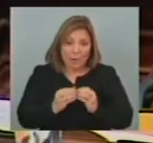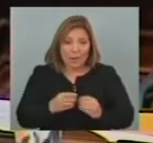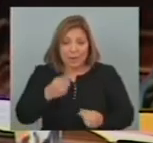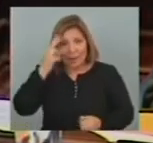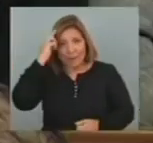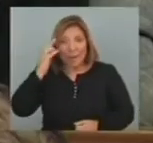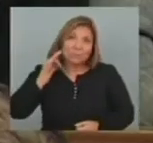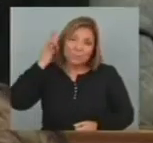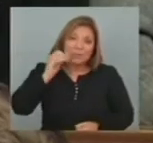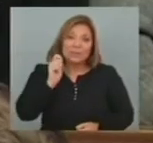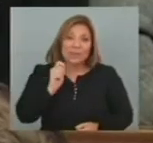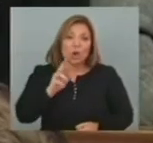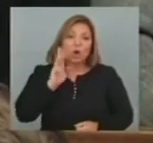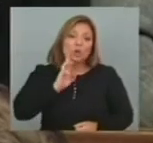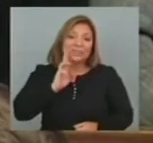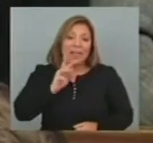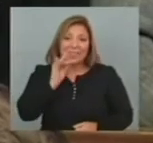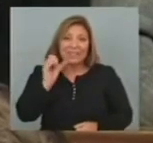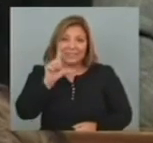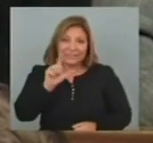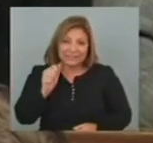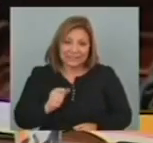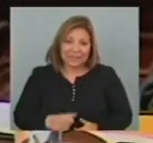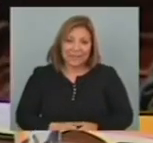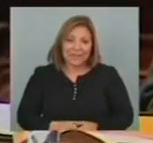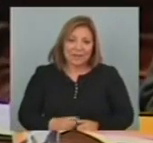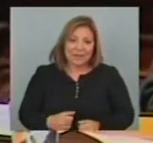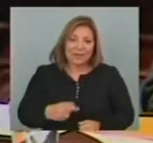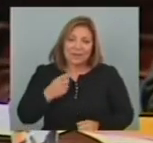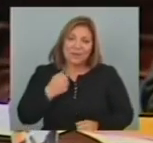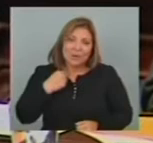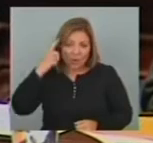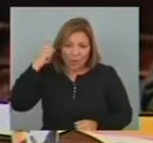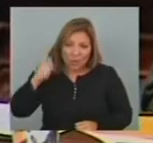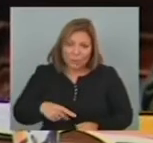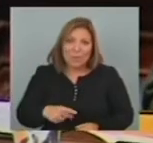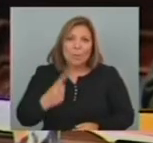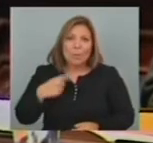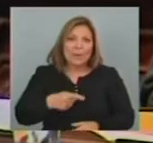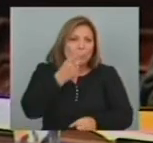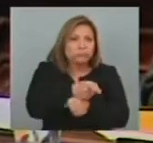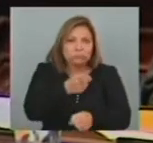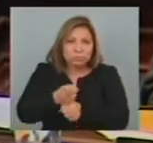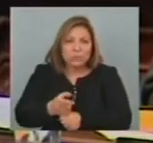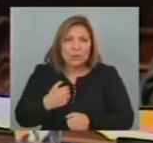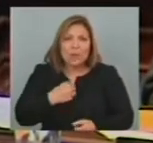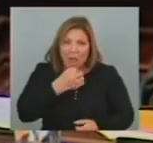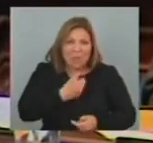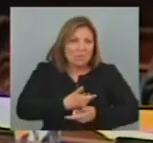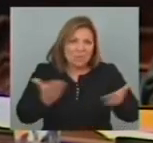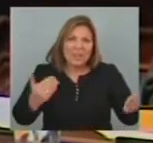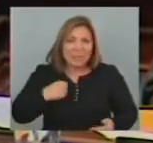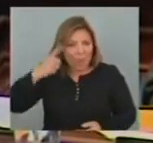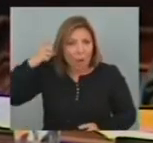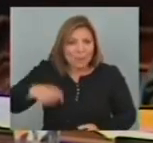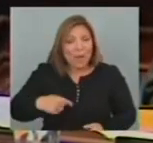recordar A Avelenda Fue Luis Rosadilla Y no escondía Su opinión Pero no la imponía Y sabía Que su